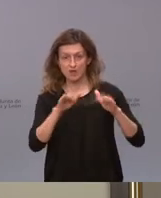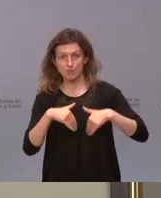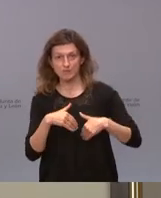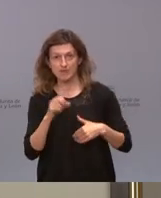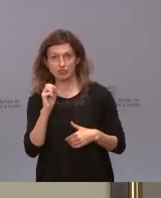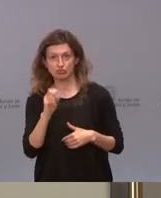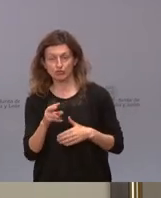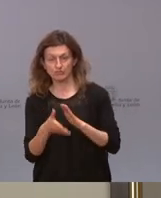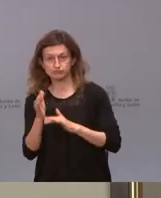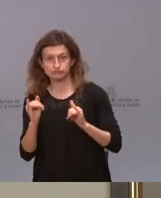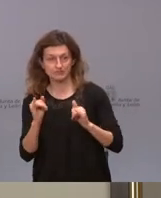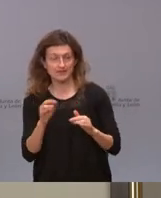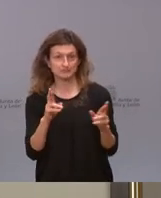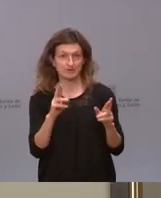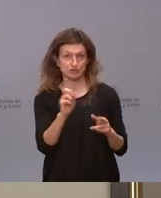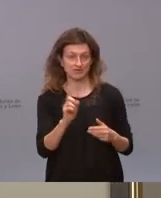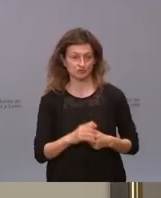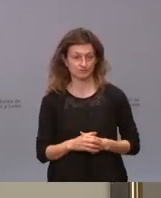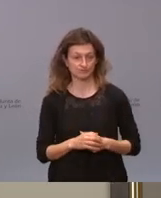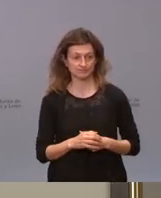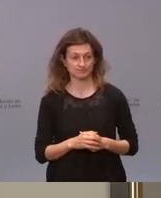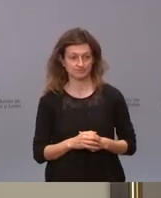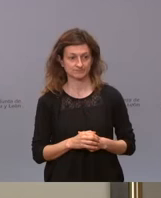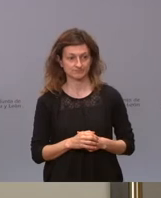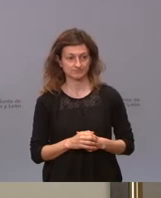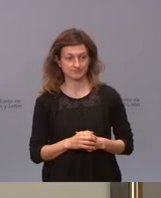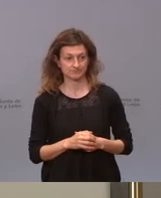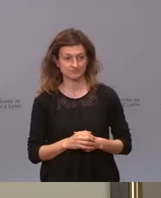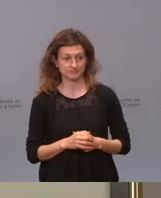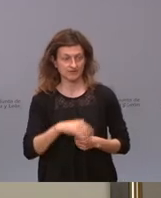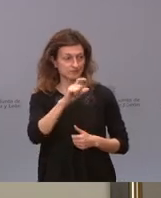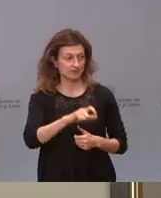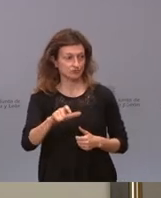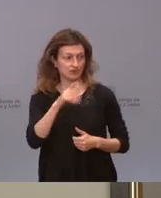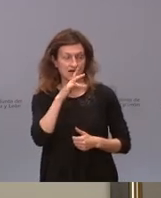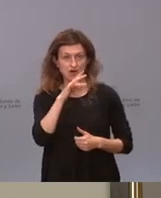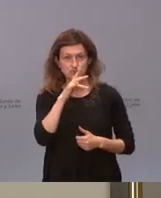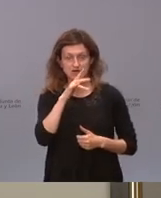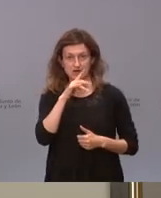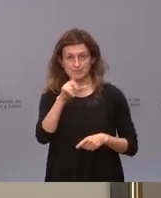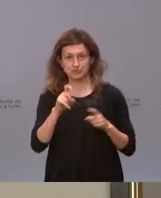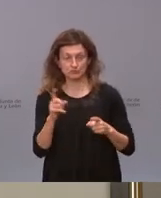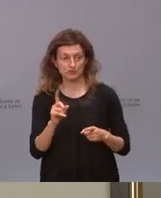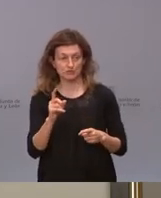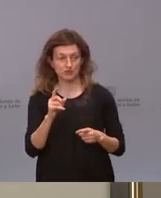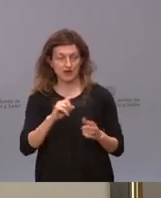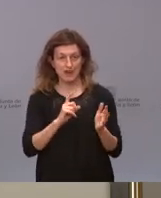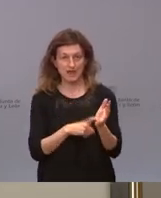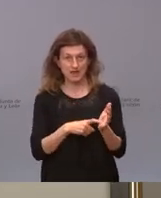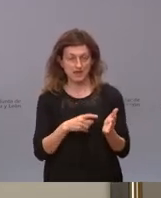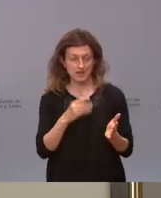12 pues no lo sé yo creo que no es esa la pregunta que se está haciendo la gente en este momento pero la precisión legal yo creo que es mejor